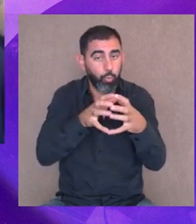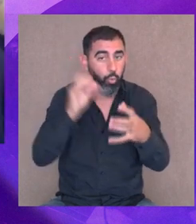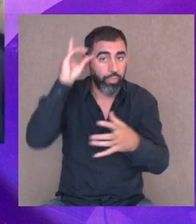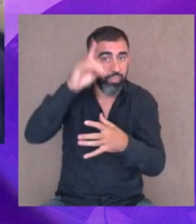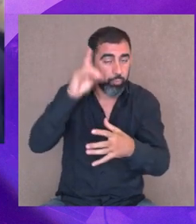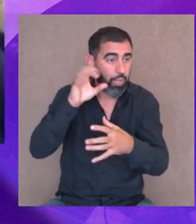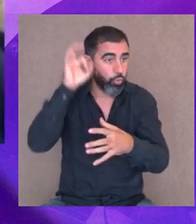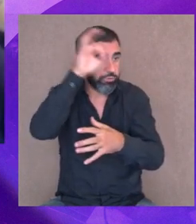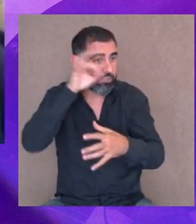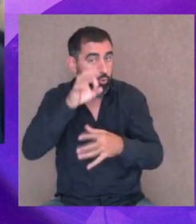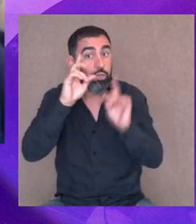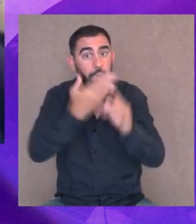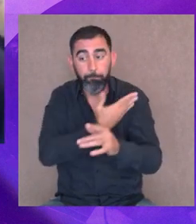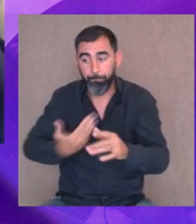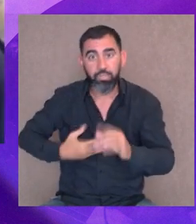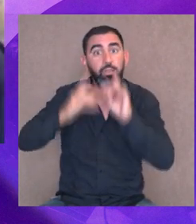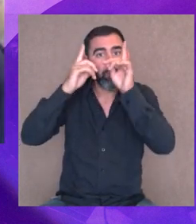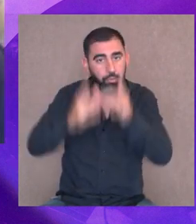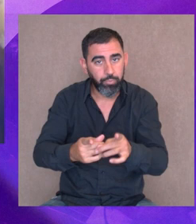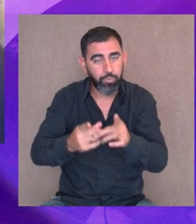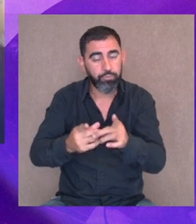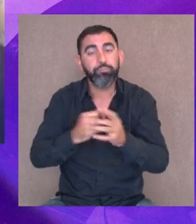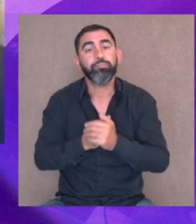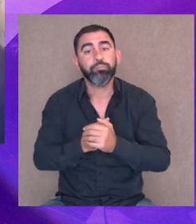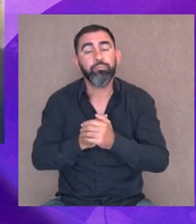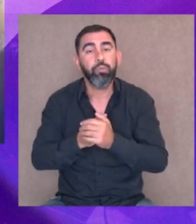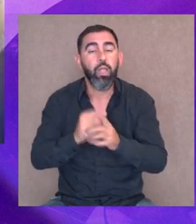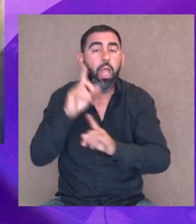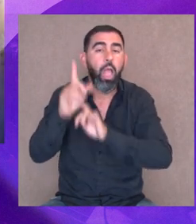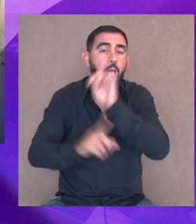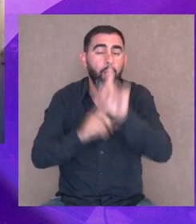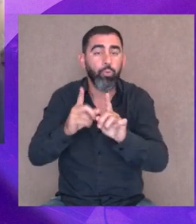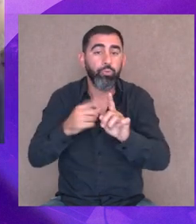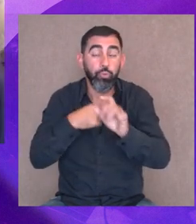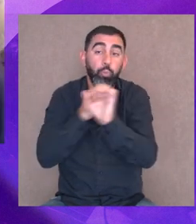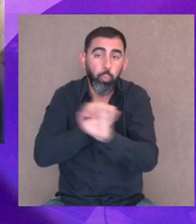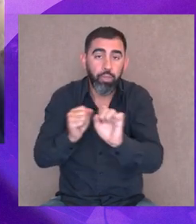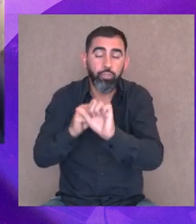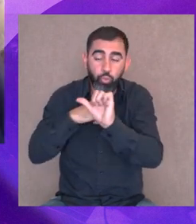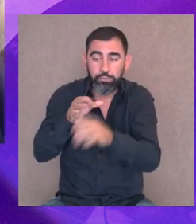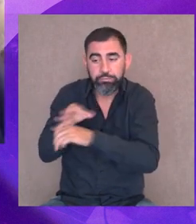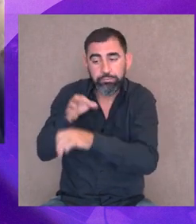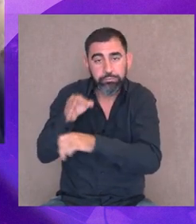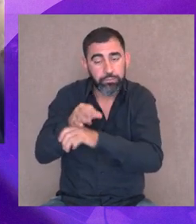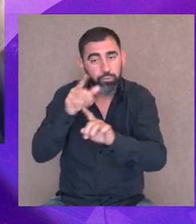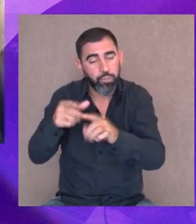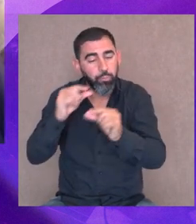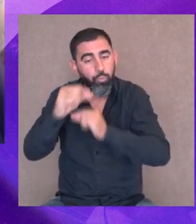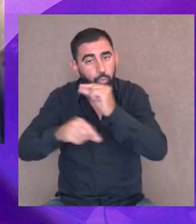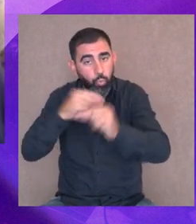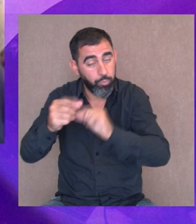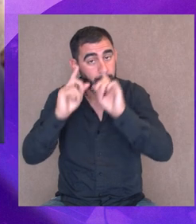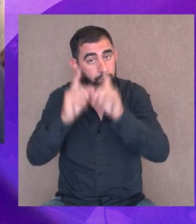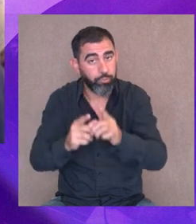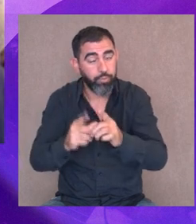de gabinete, al propio presidente, a algunos que vos ves que por algo hay